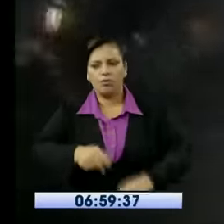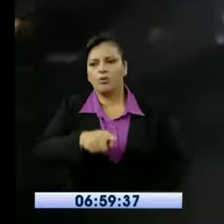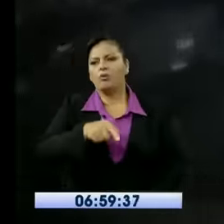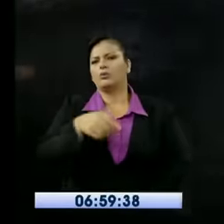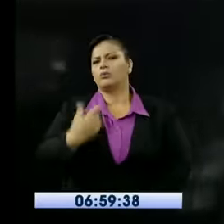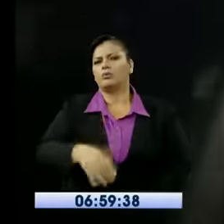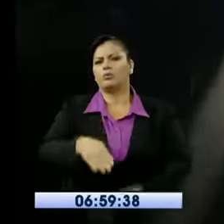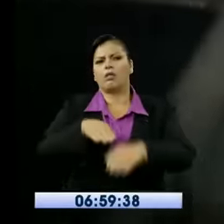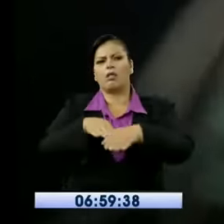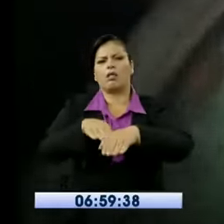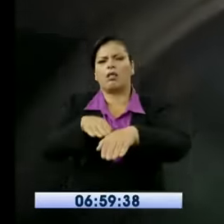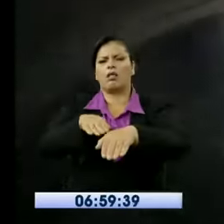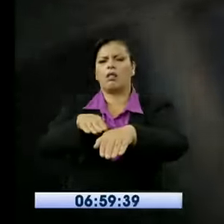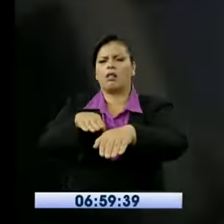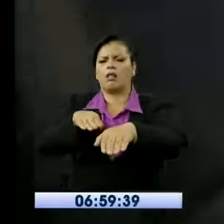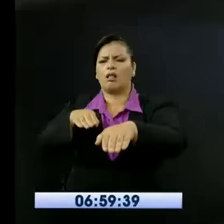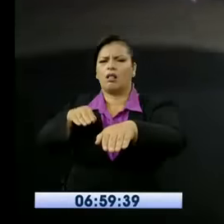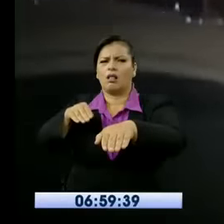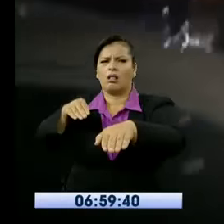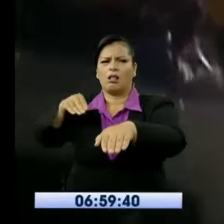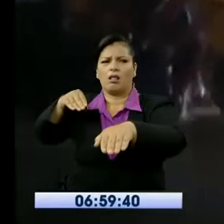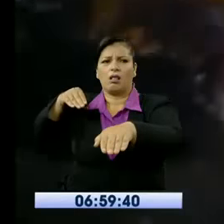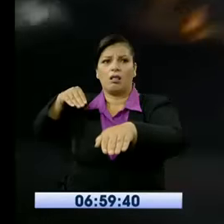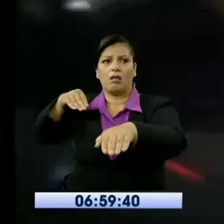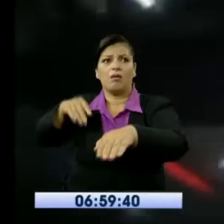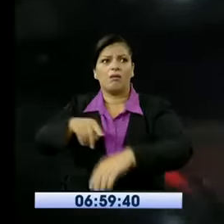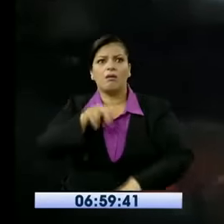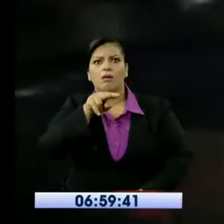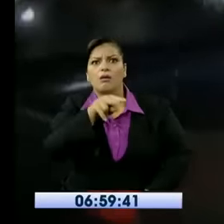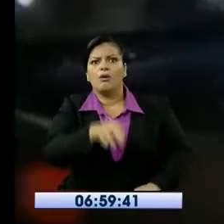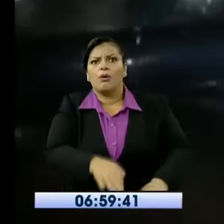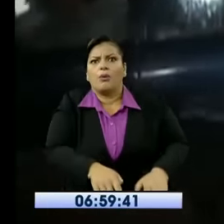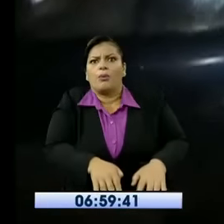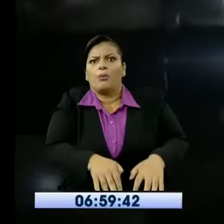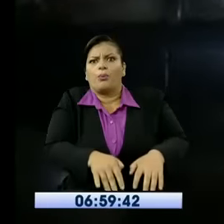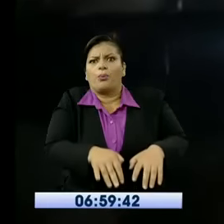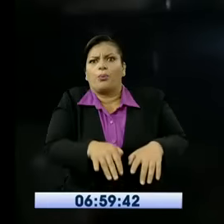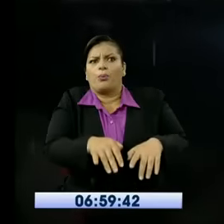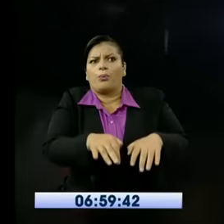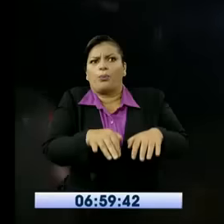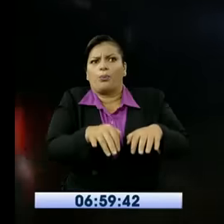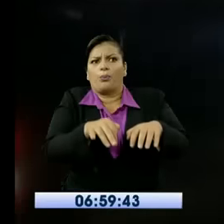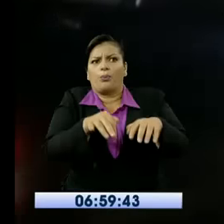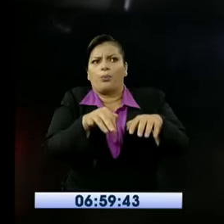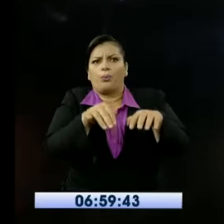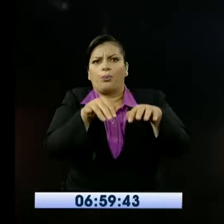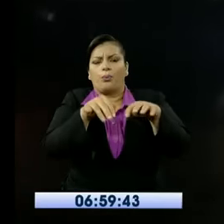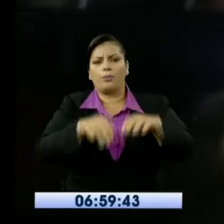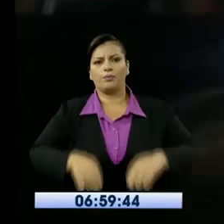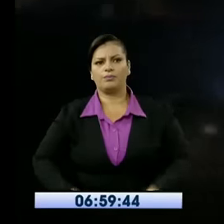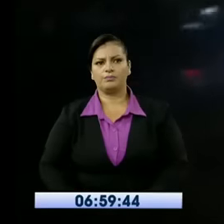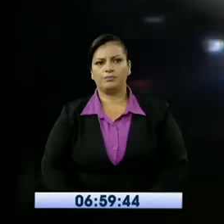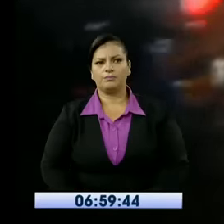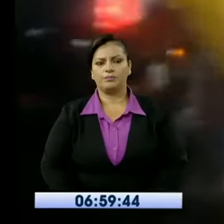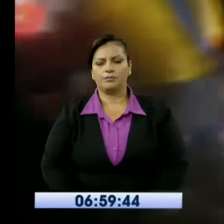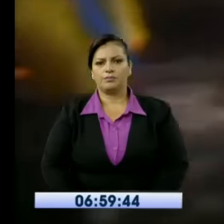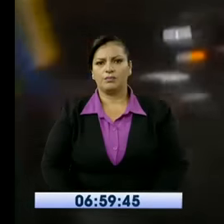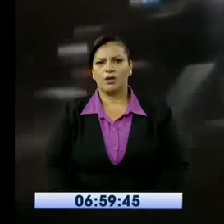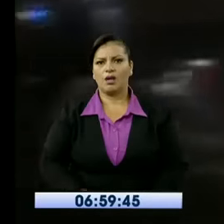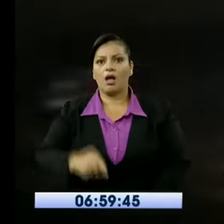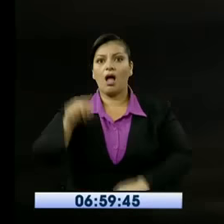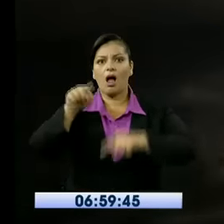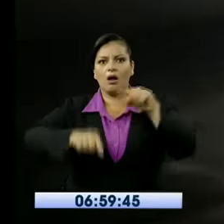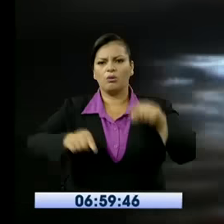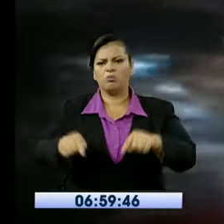se entorpeció ante ríos que corrían por la avenida. Los más atrevidos cruzaron. Los otros